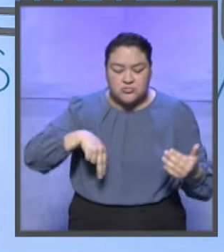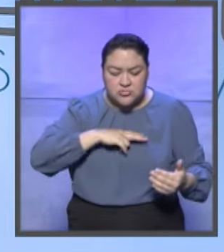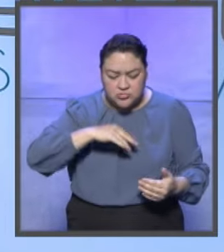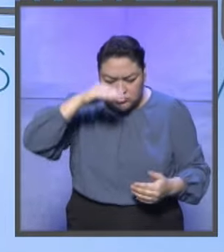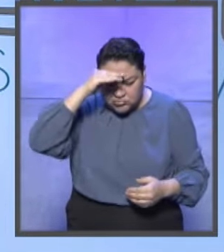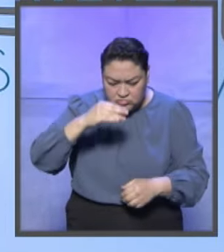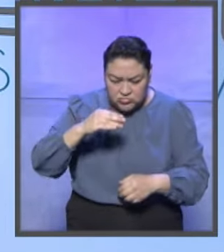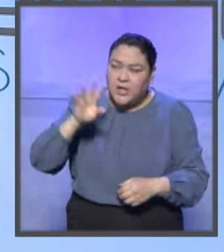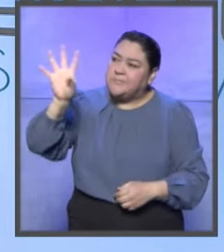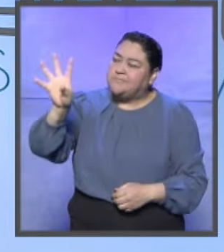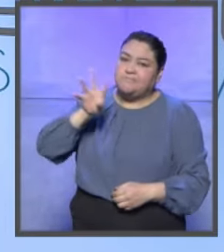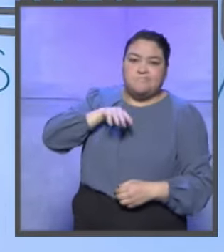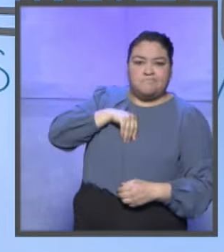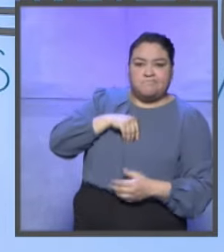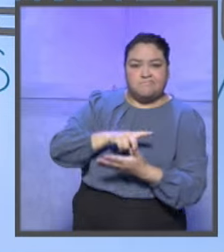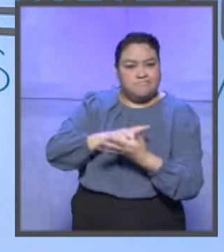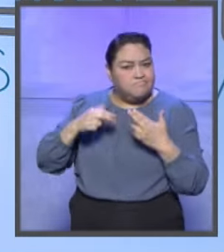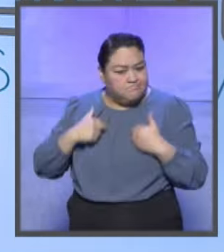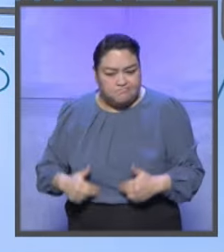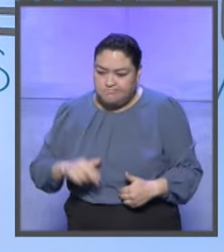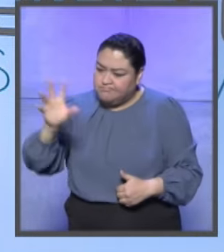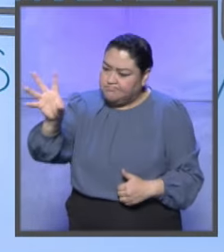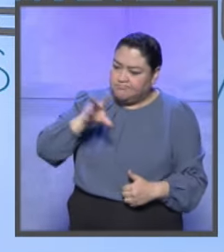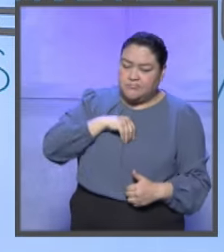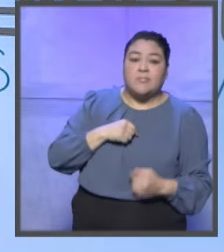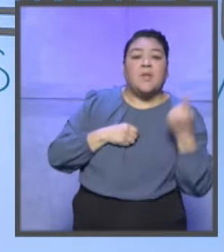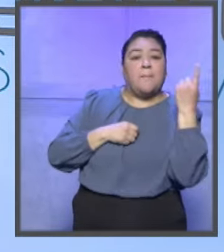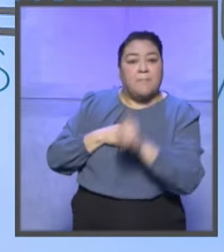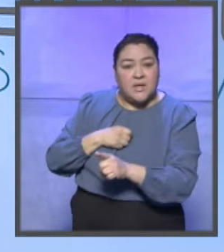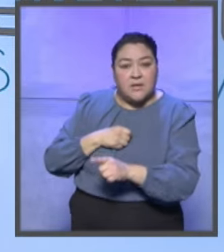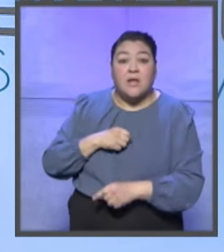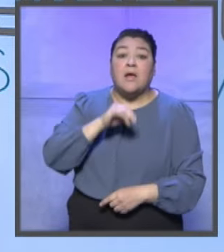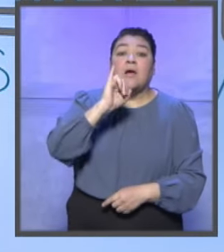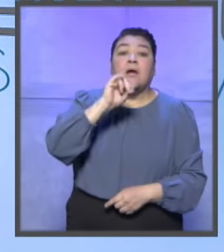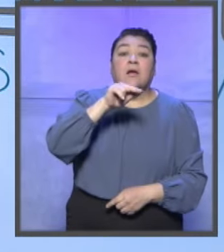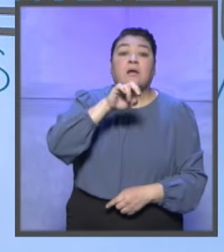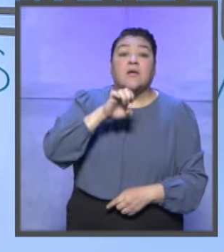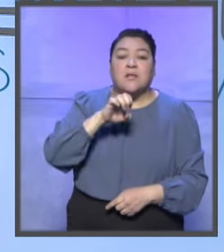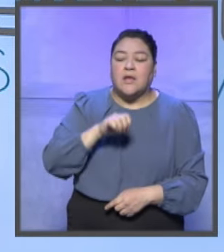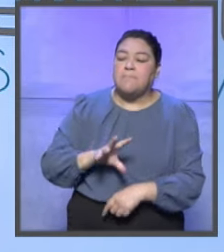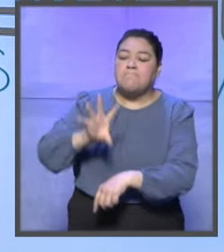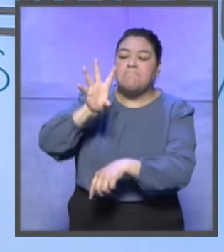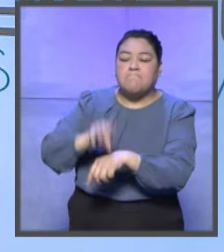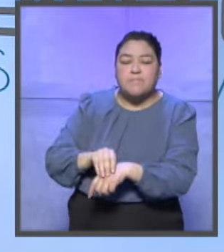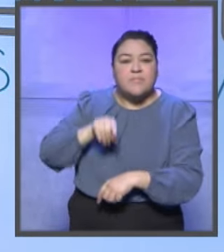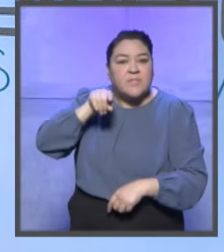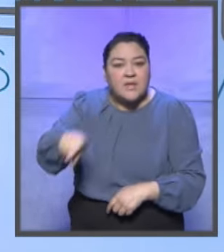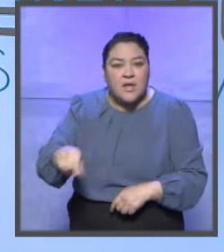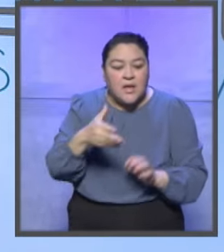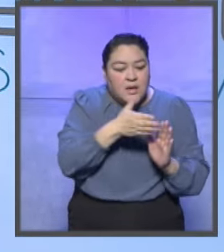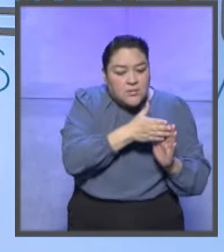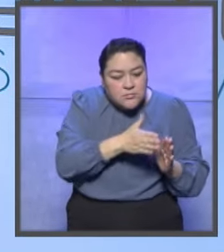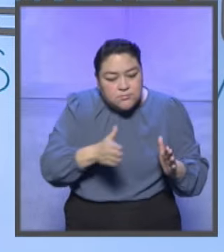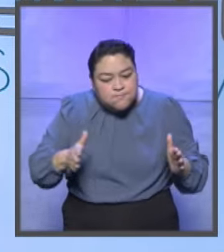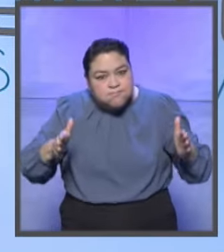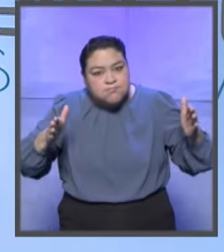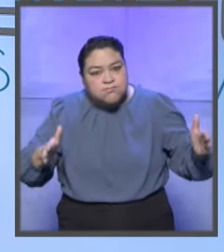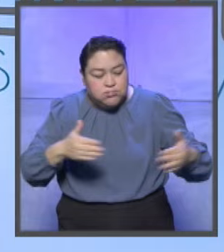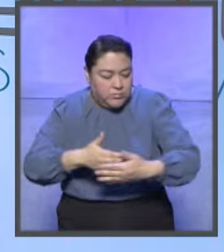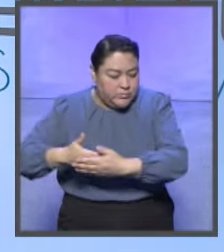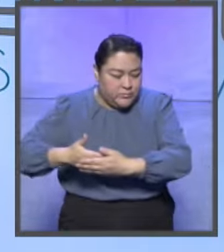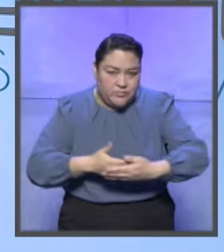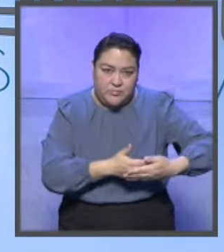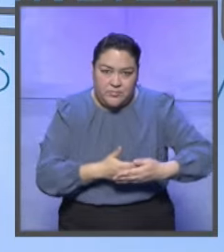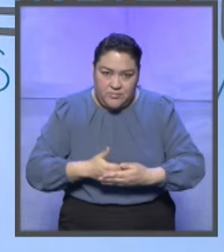aplicando un estándar internacional de derechos fundamentales, ordenamos que el Instituto Nacional Electoral permitiera hasta dos años de lactancia,